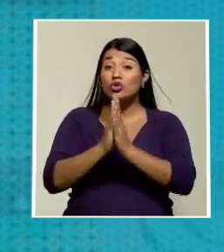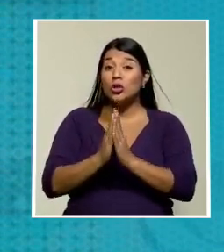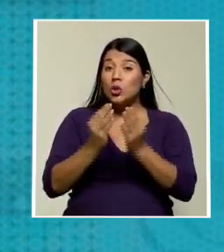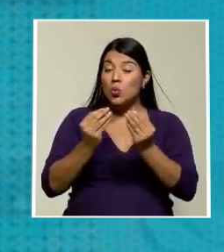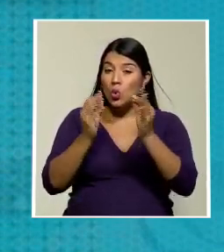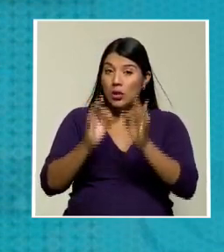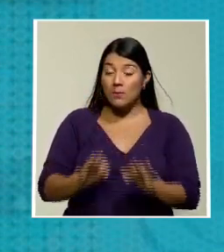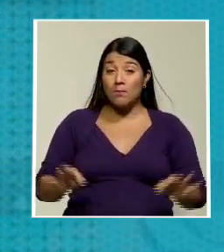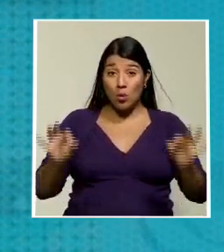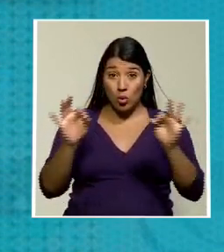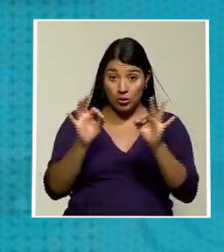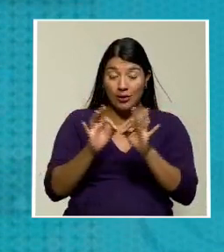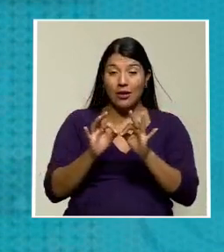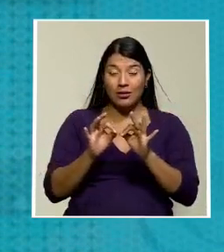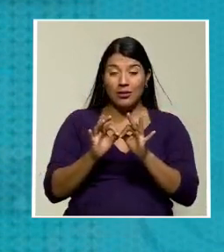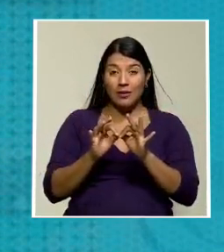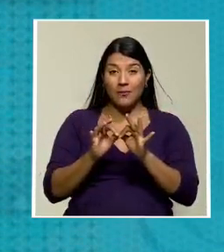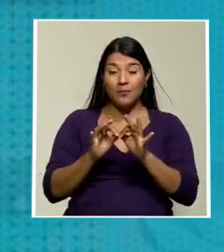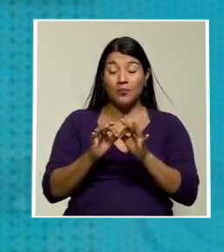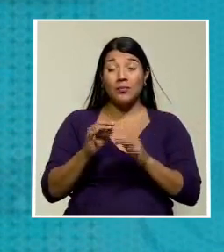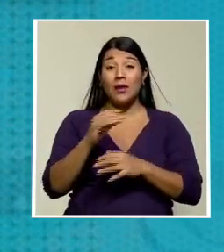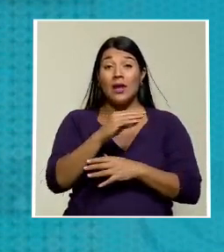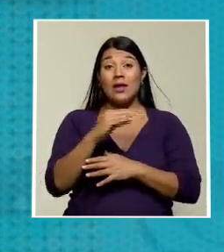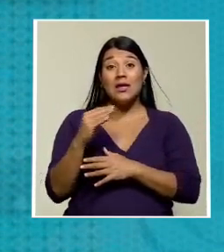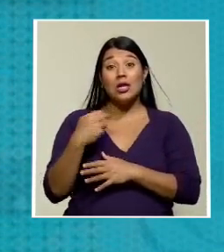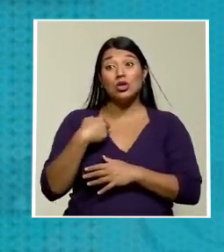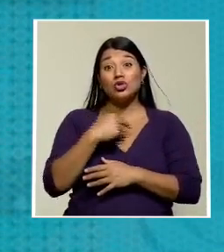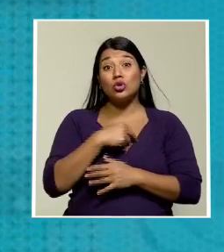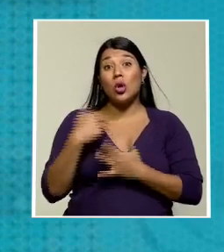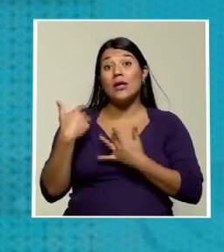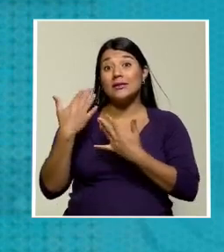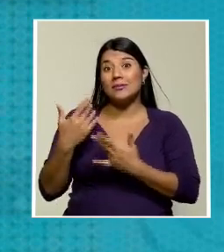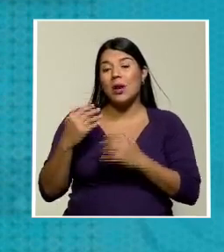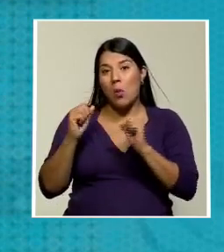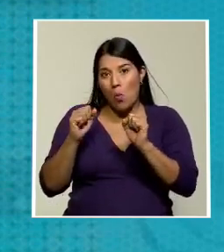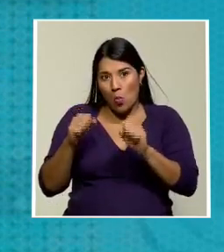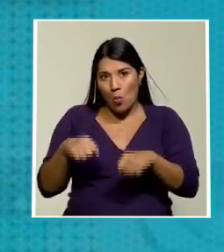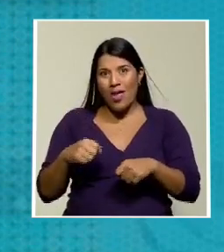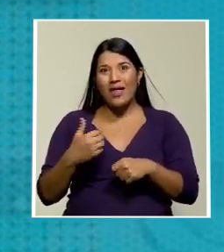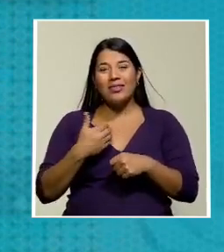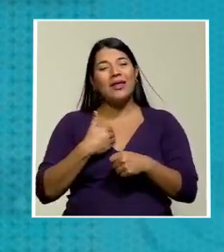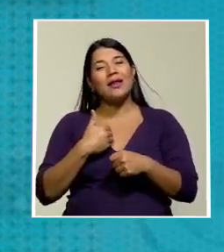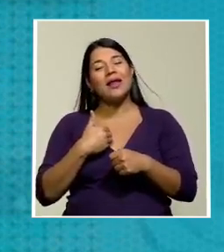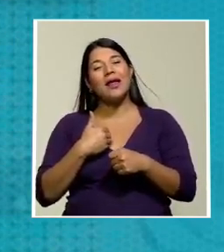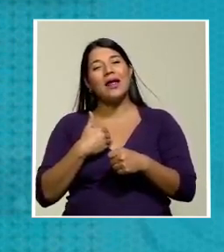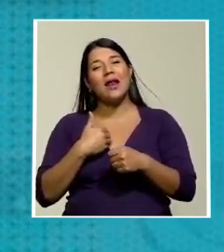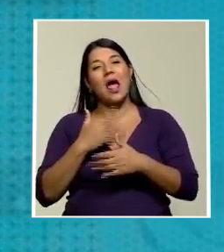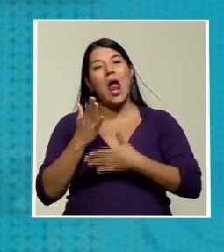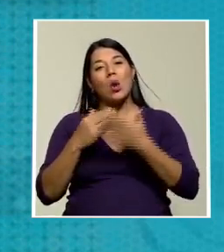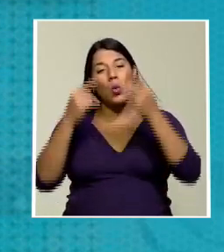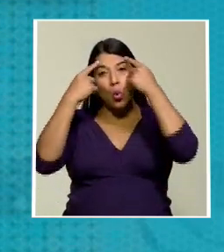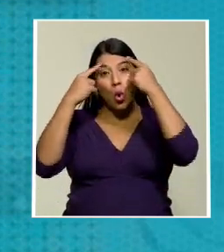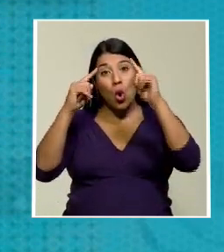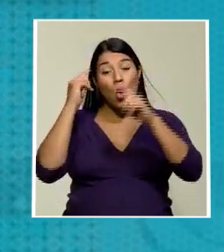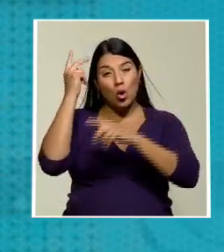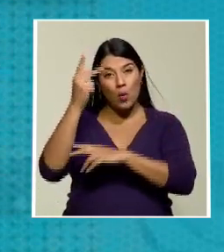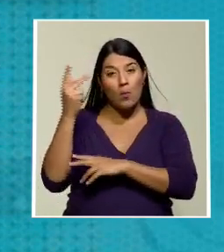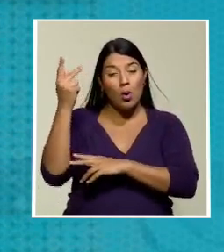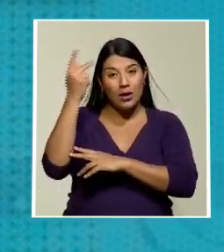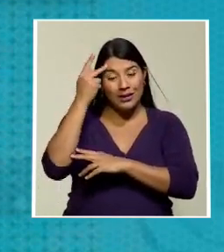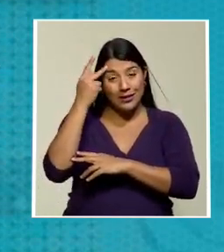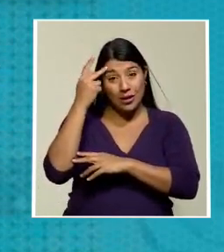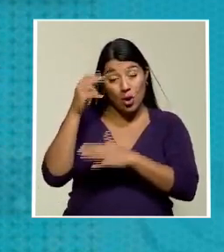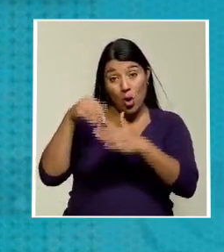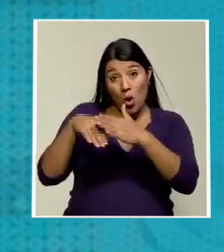impacto mediático y que esperamos que también tenga un impacto político en la decisión que vaya a